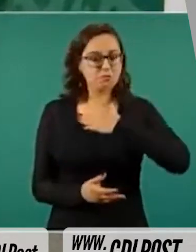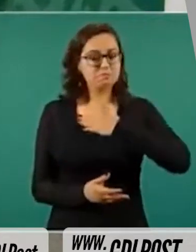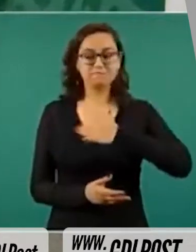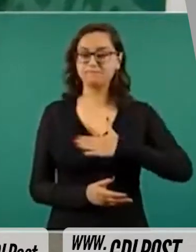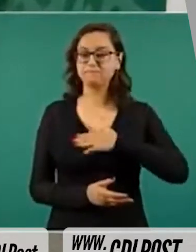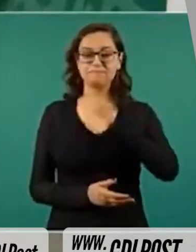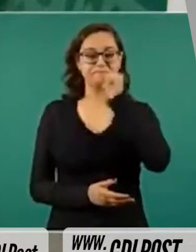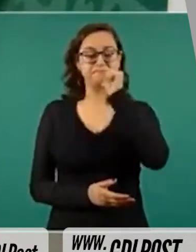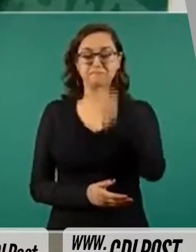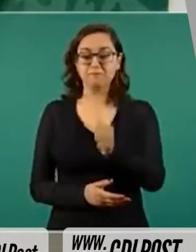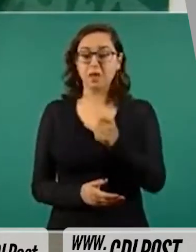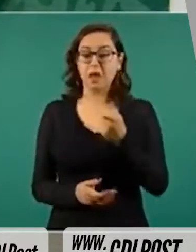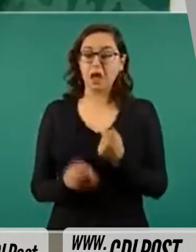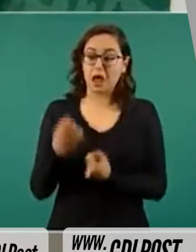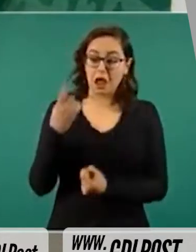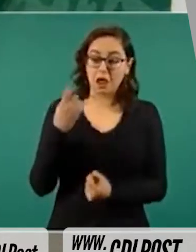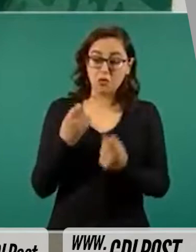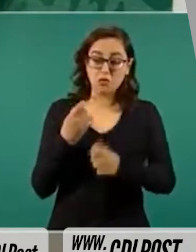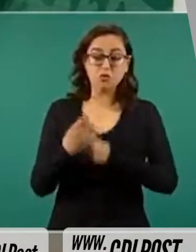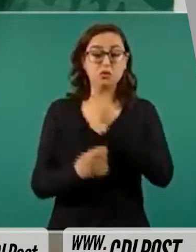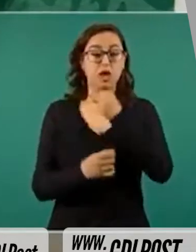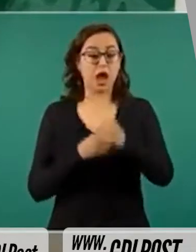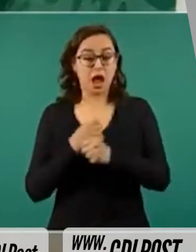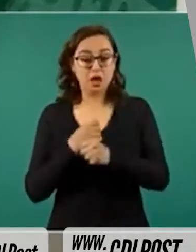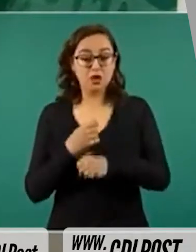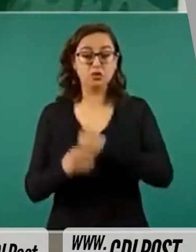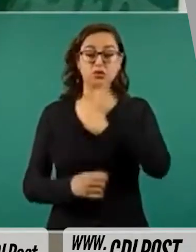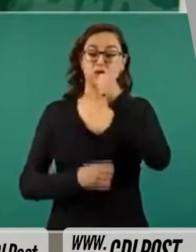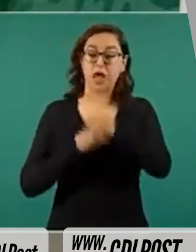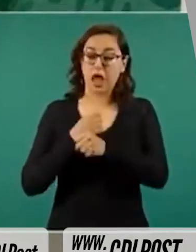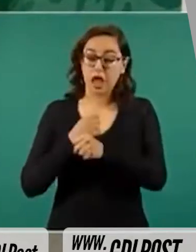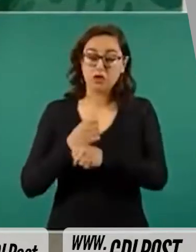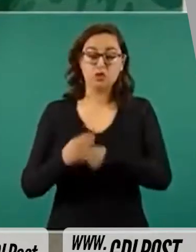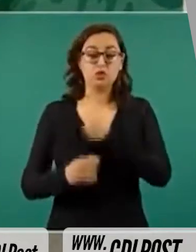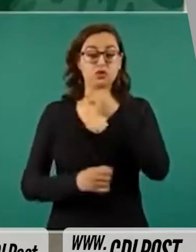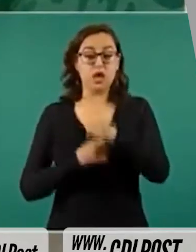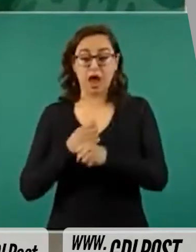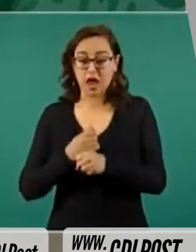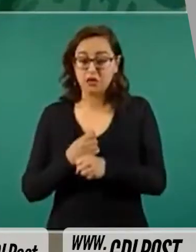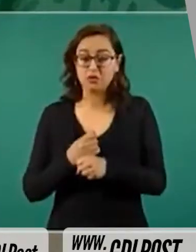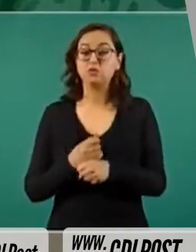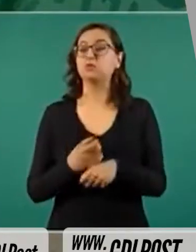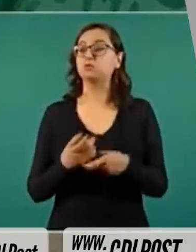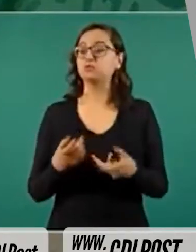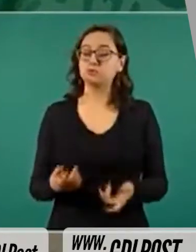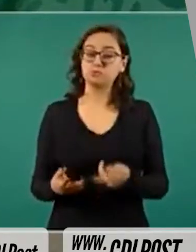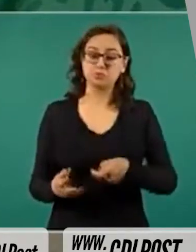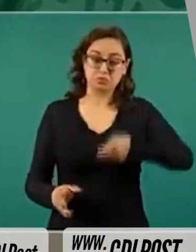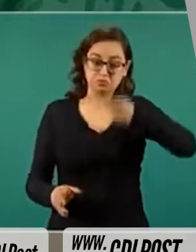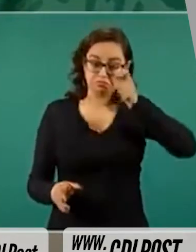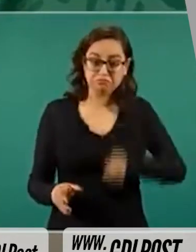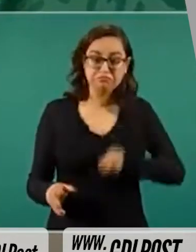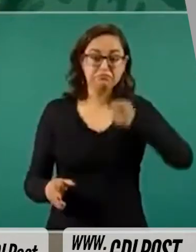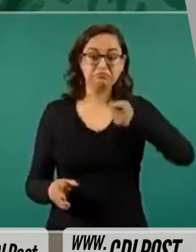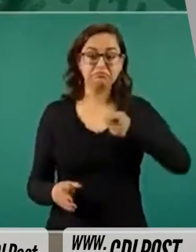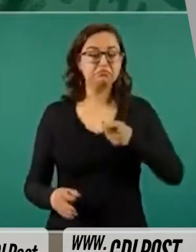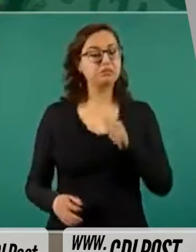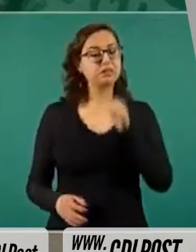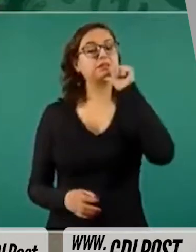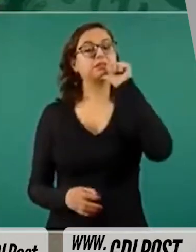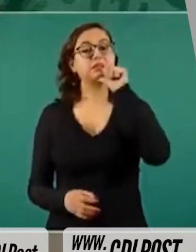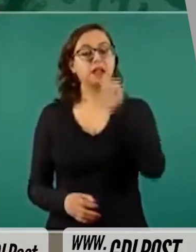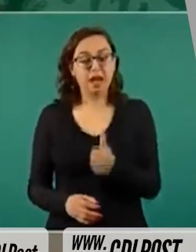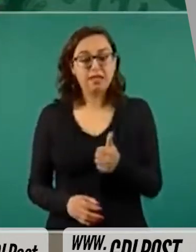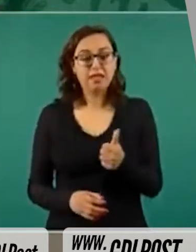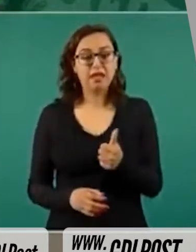quienes no tienen sentencia desde hace muchísimos años, quienes están enfermos,